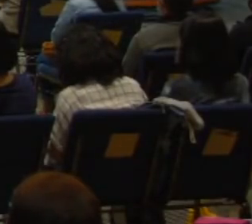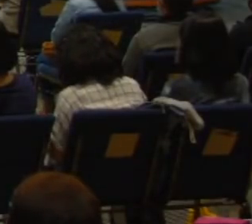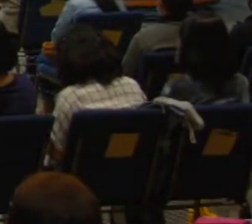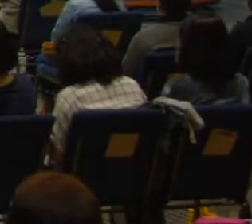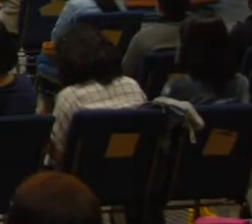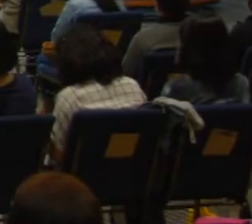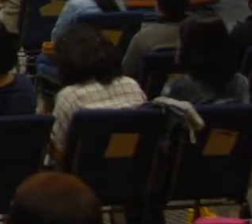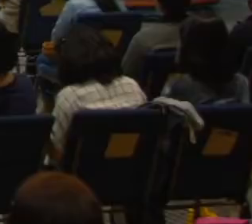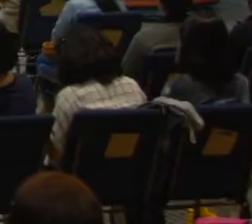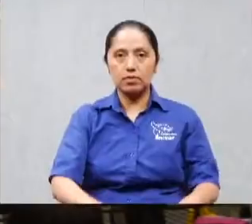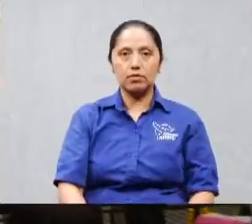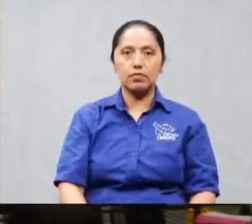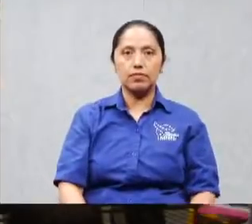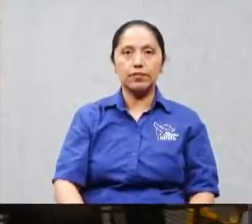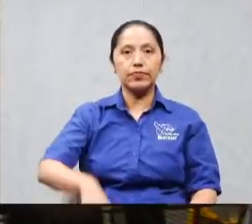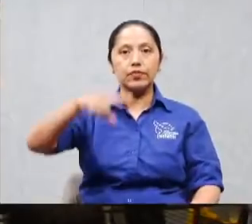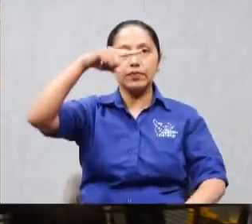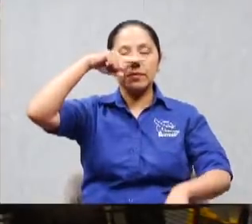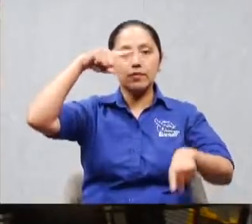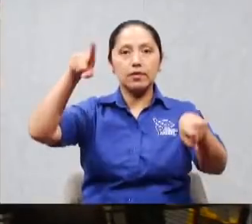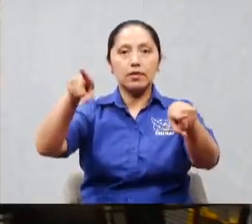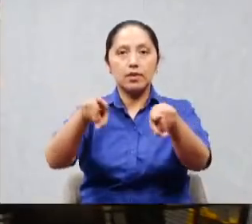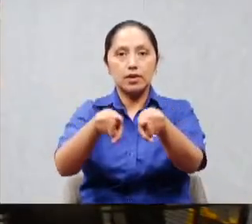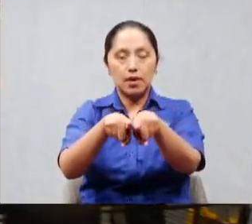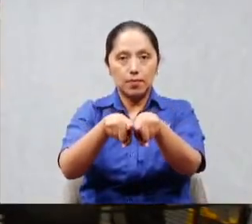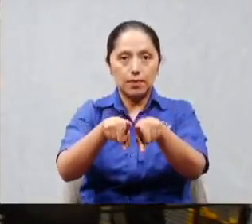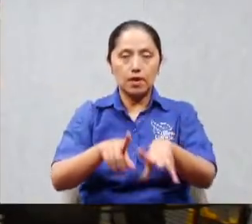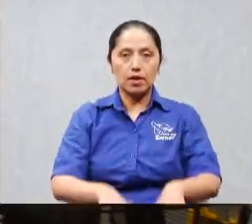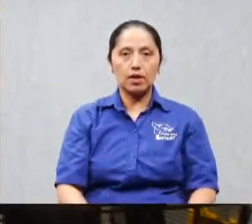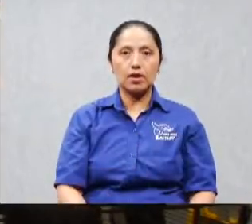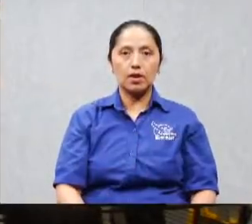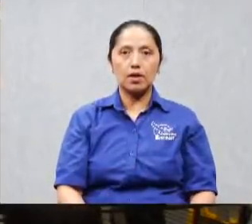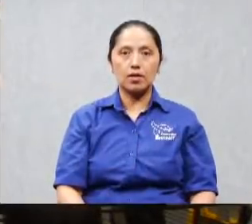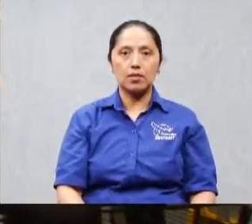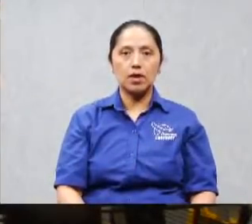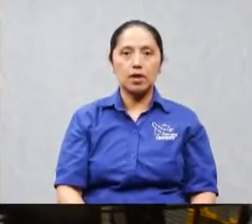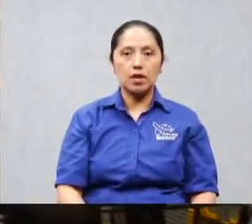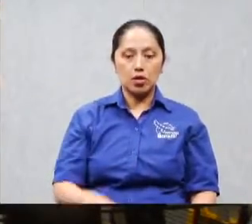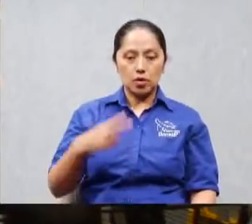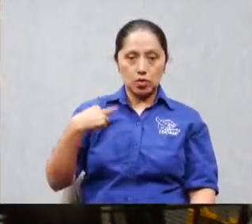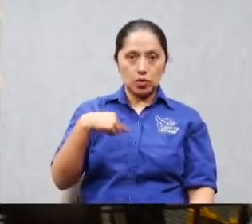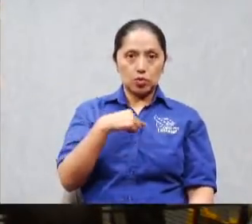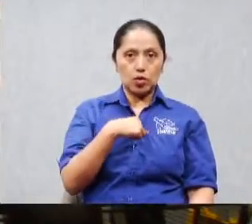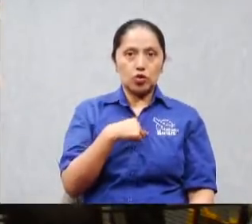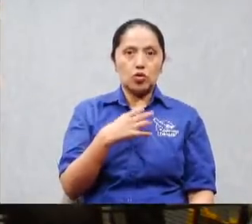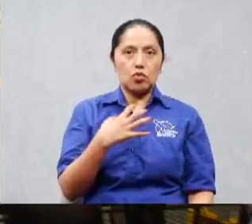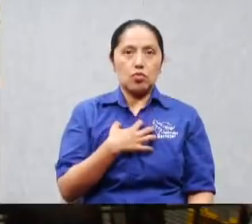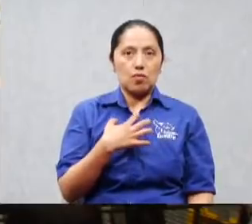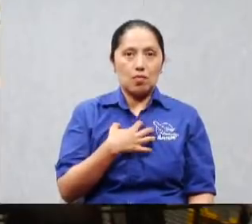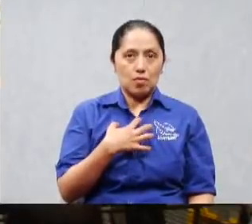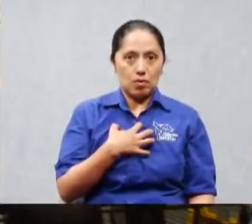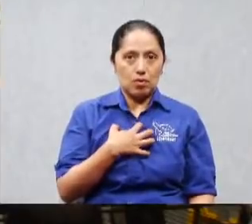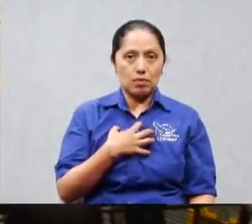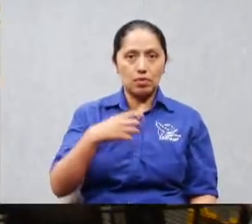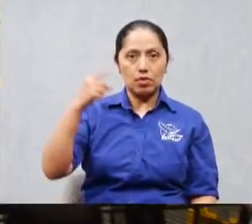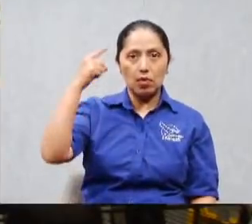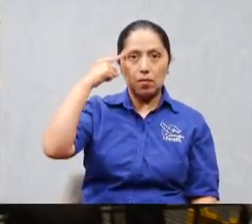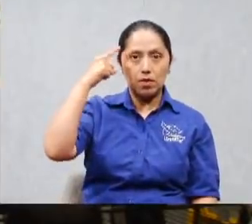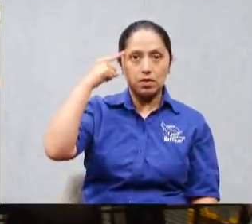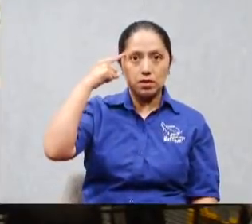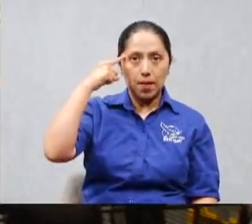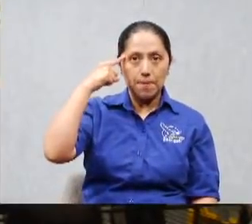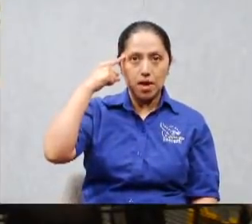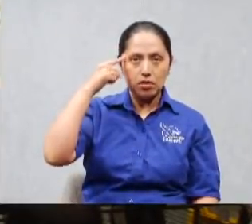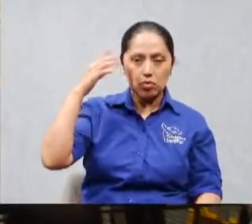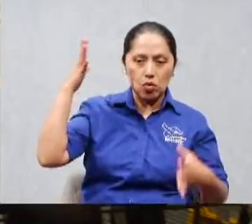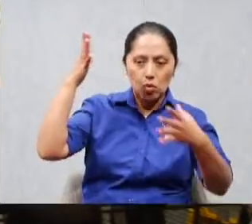derribar eso pero también tenemos que traer cautivos los pensamientos nuestros a la mente